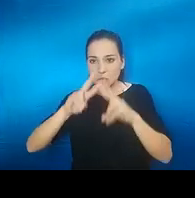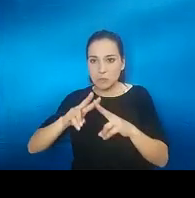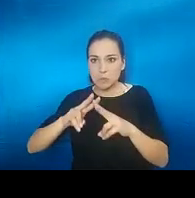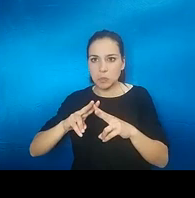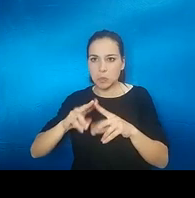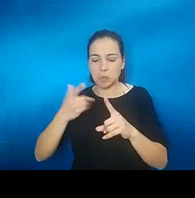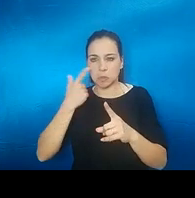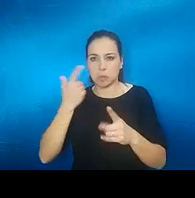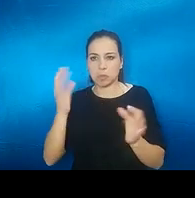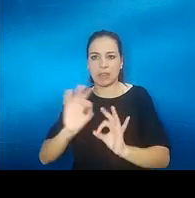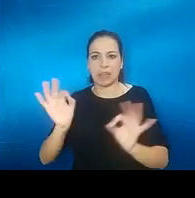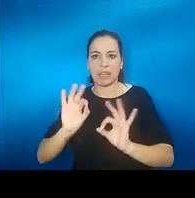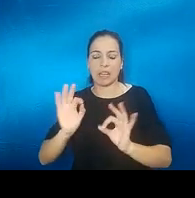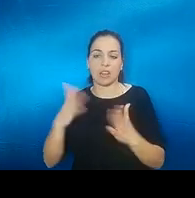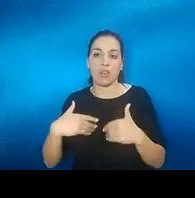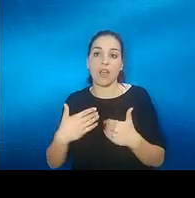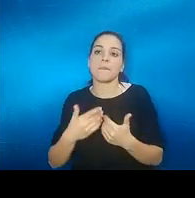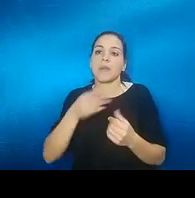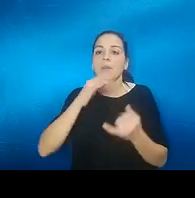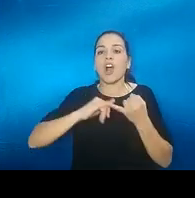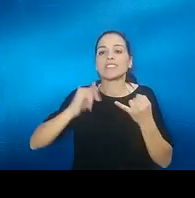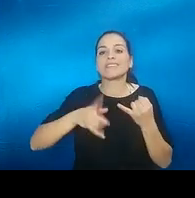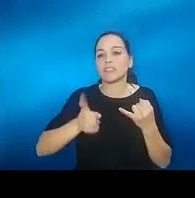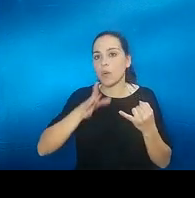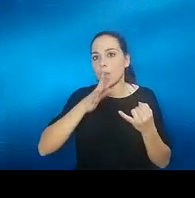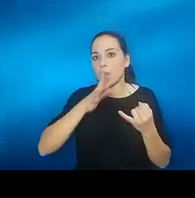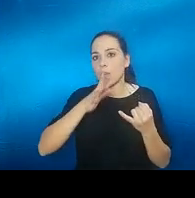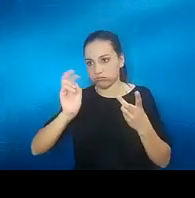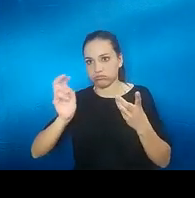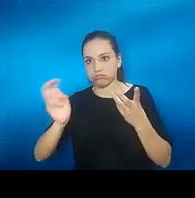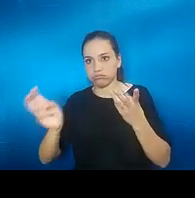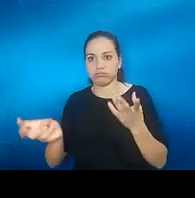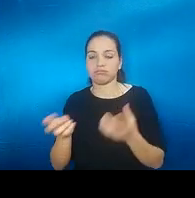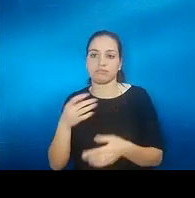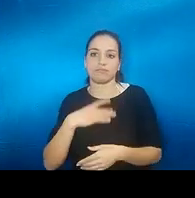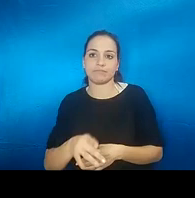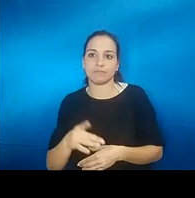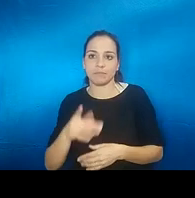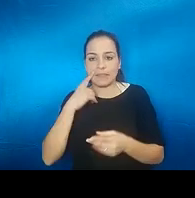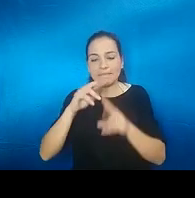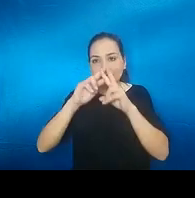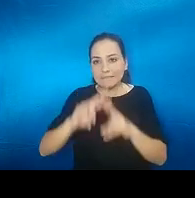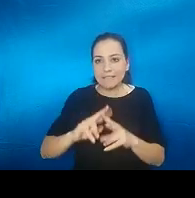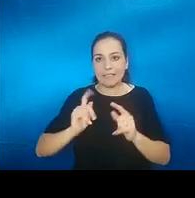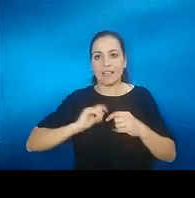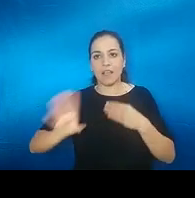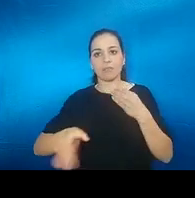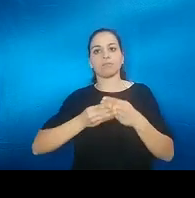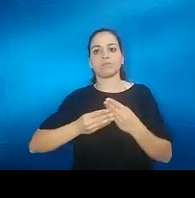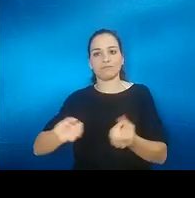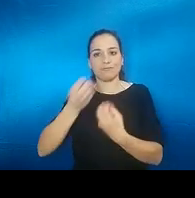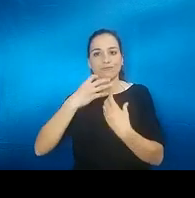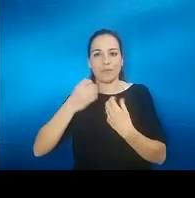me parece eso que hay otras cosas como estáis comentando en las que sí se nos podría complementar ese